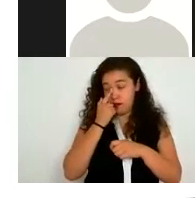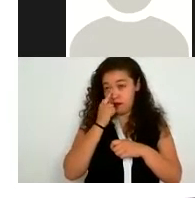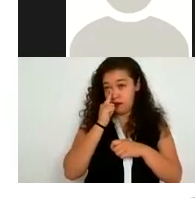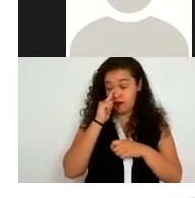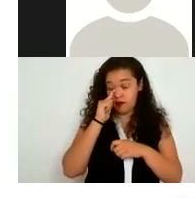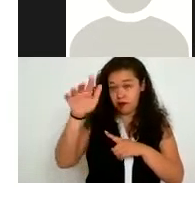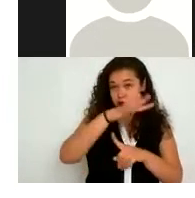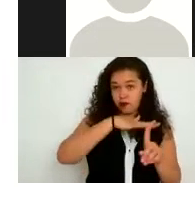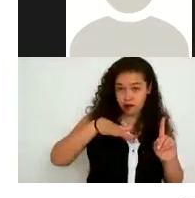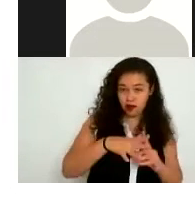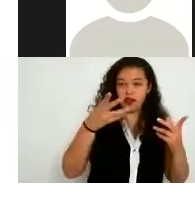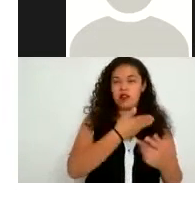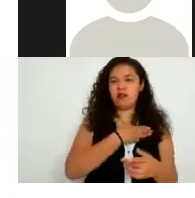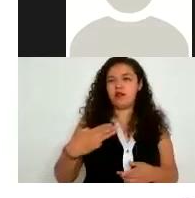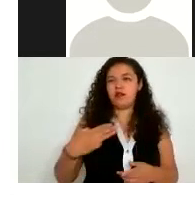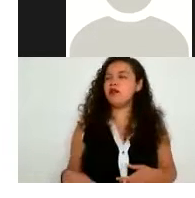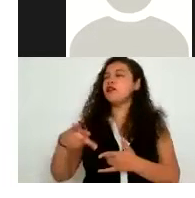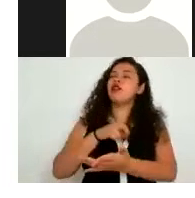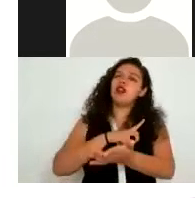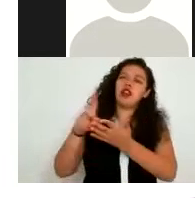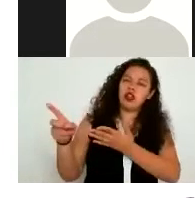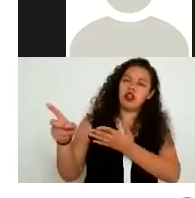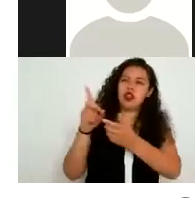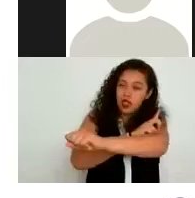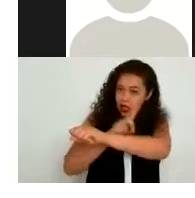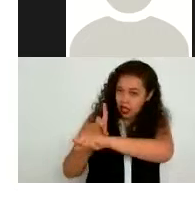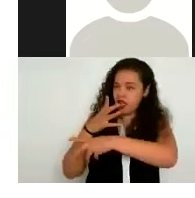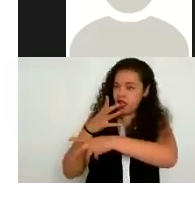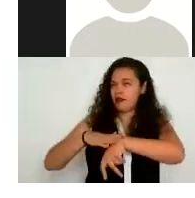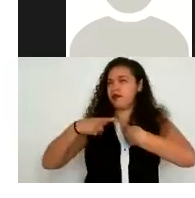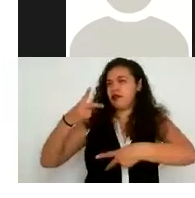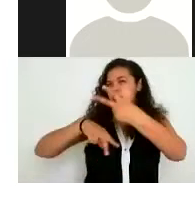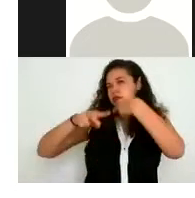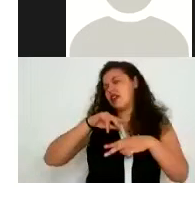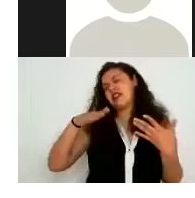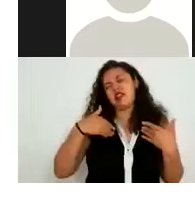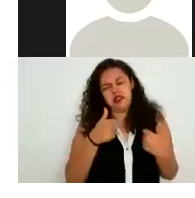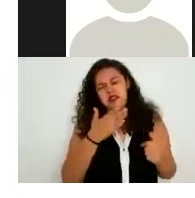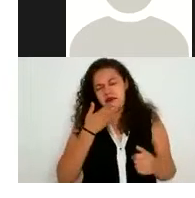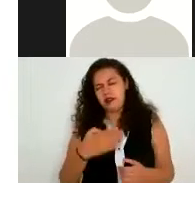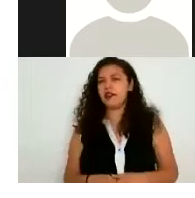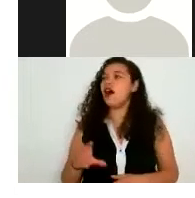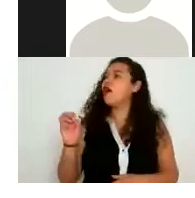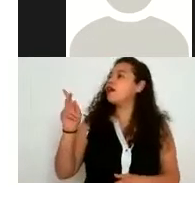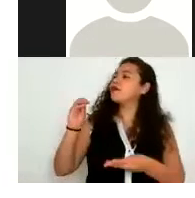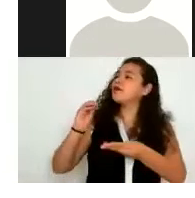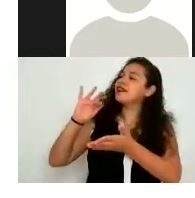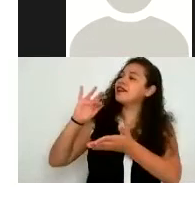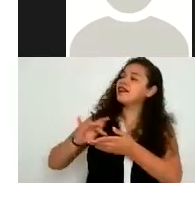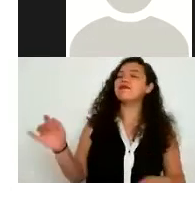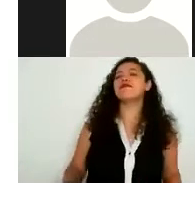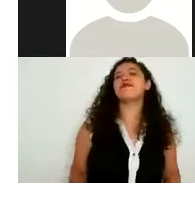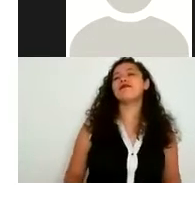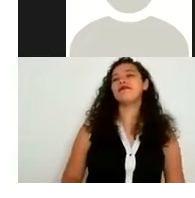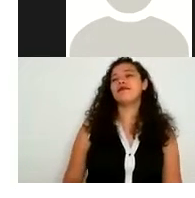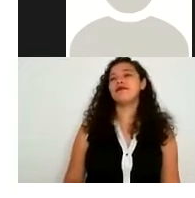qué delegación está tienes como más asistencia ¿no? te entiendo exacto ok muchas gracias de hecho